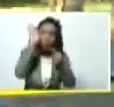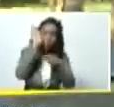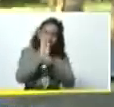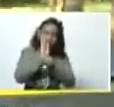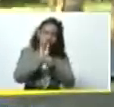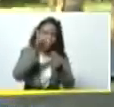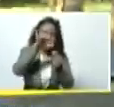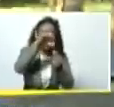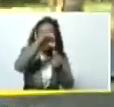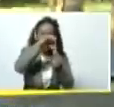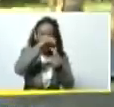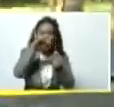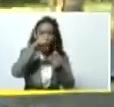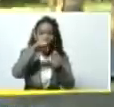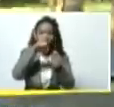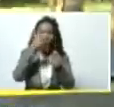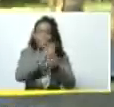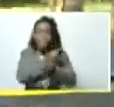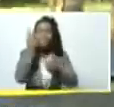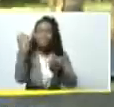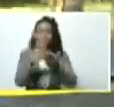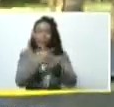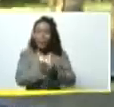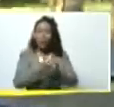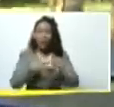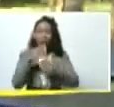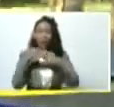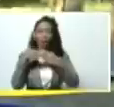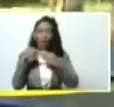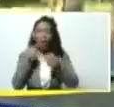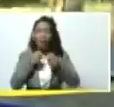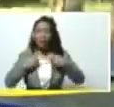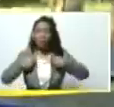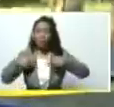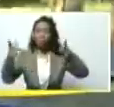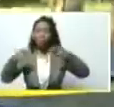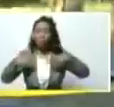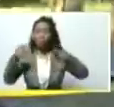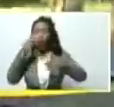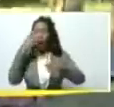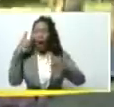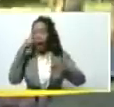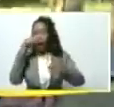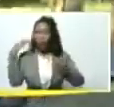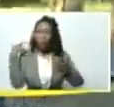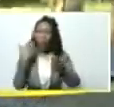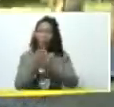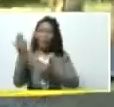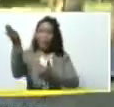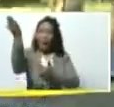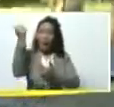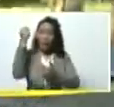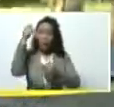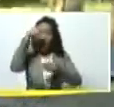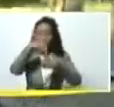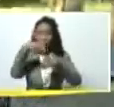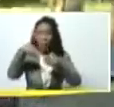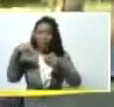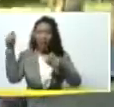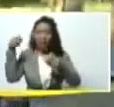¿cuántos miles de millones de dólares gastaba el país y gastó durante años y años trayendo semilla transgénica